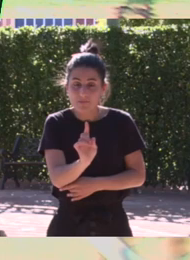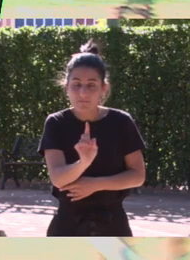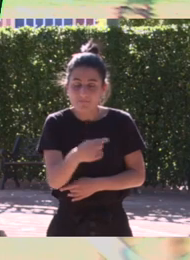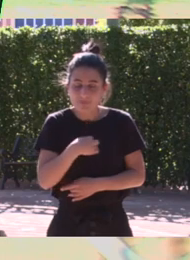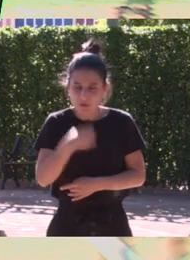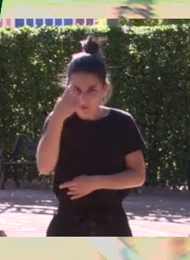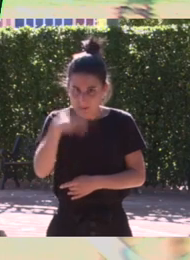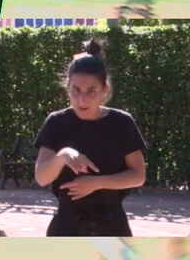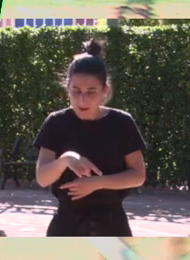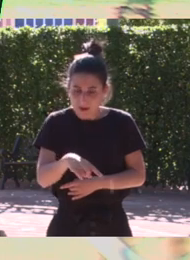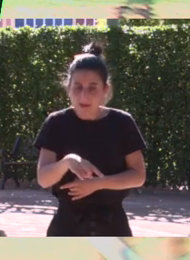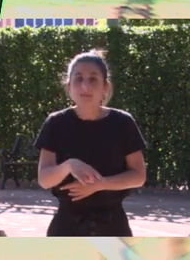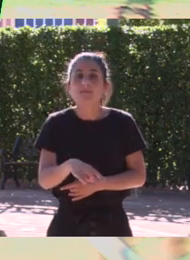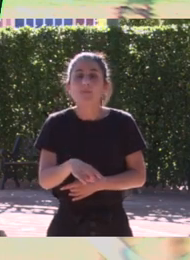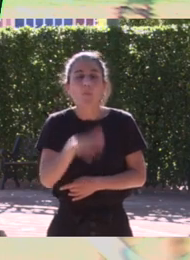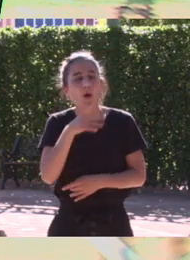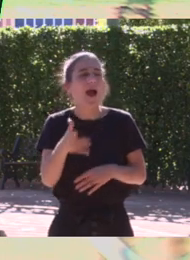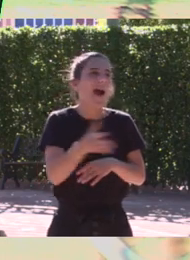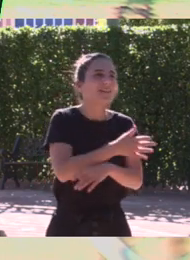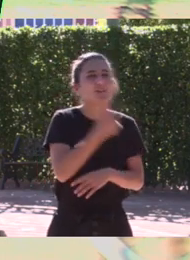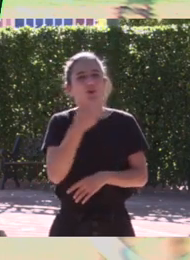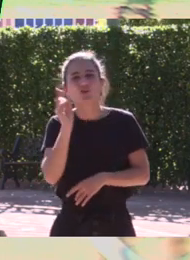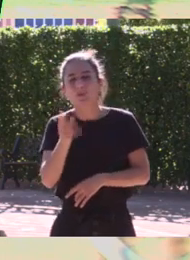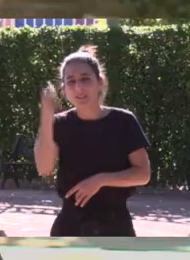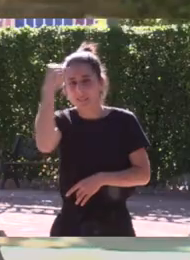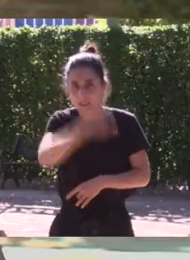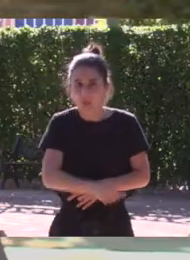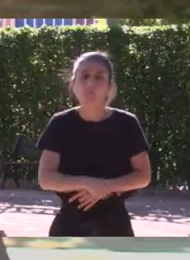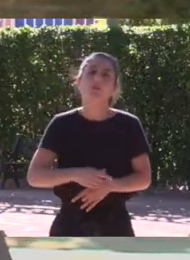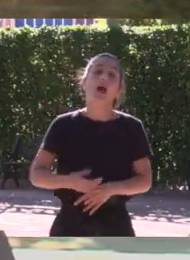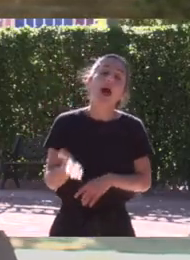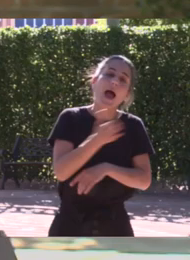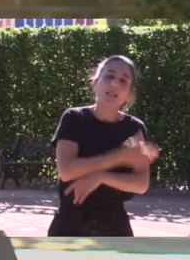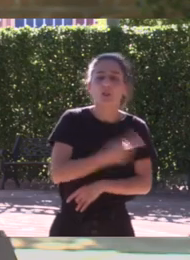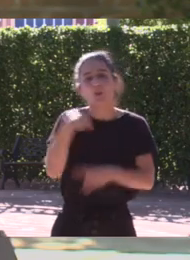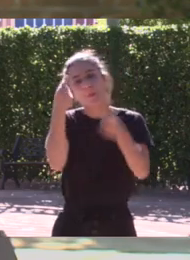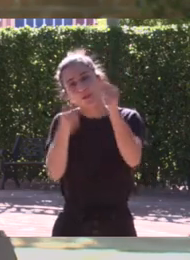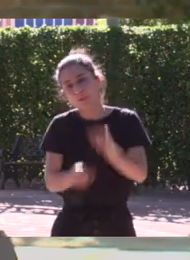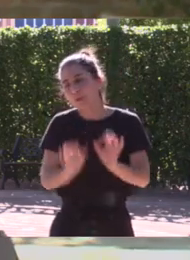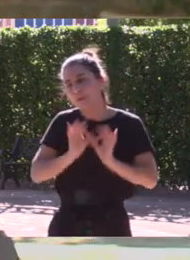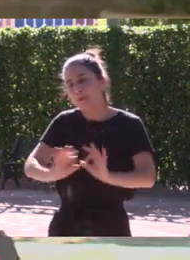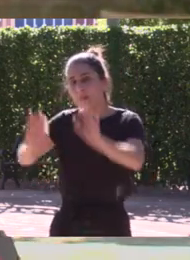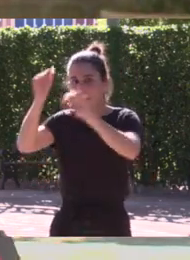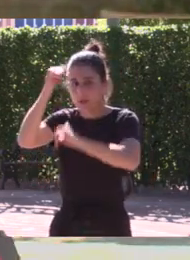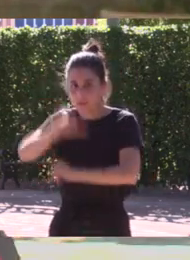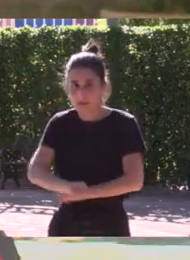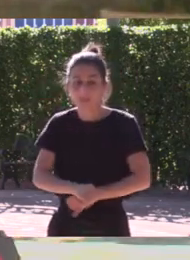todo el tiempo que solo podían navegar chicos todo ese tiempo que solo había presupuesto para chicos esa decisión